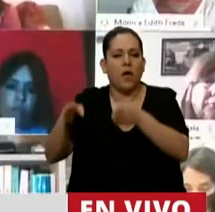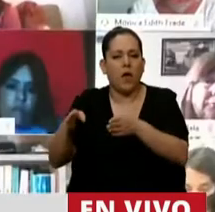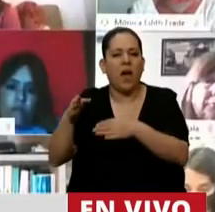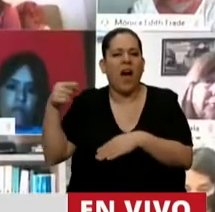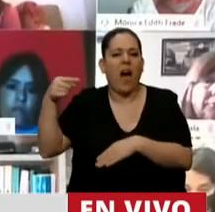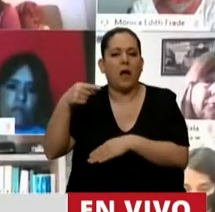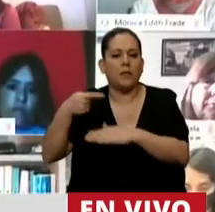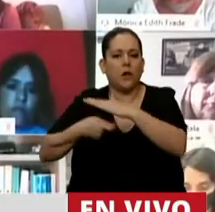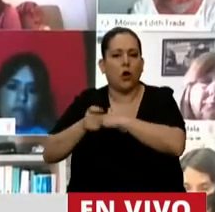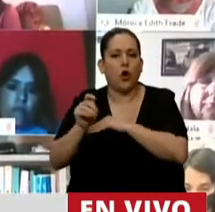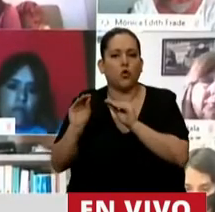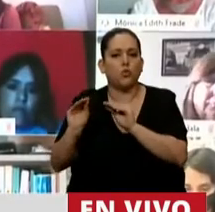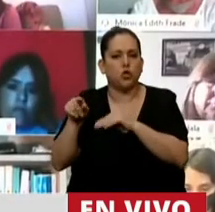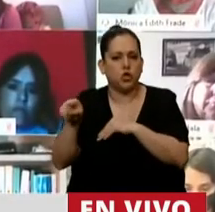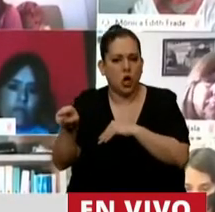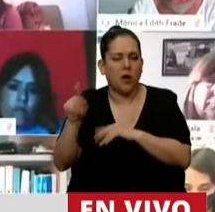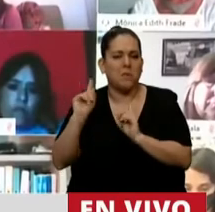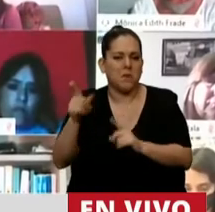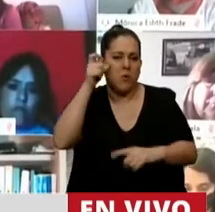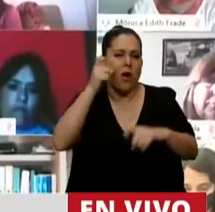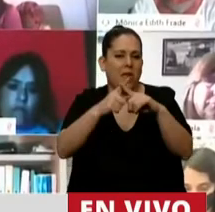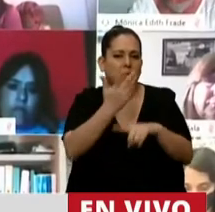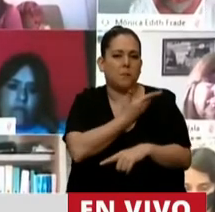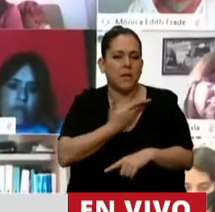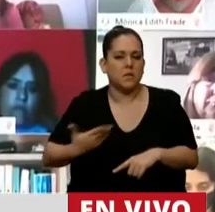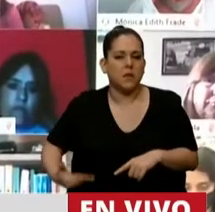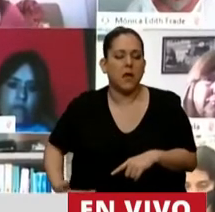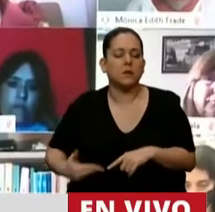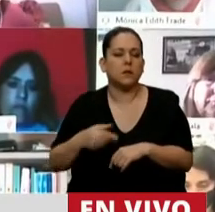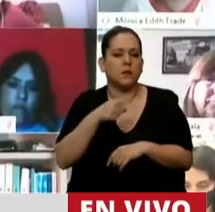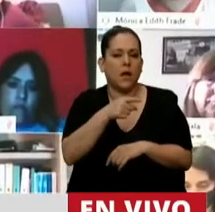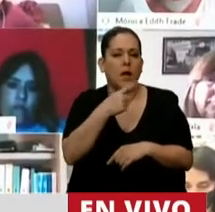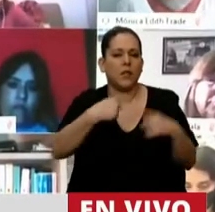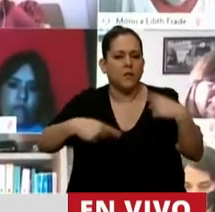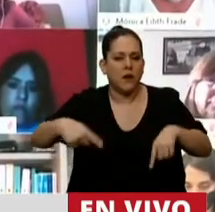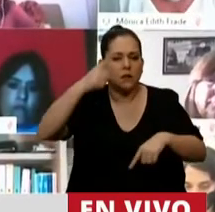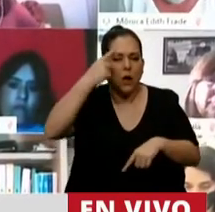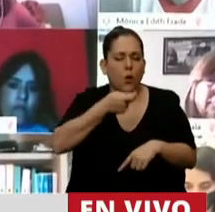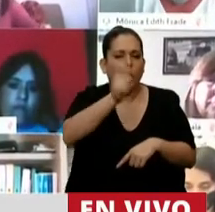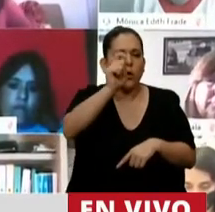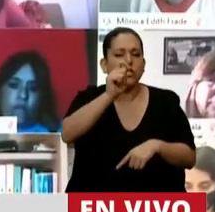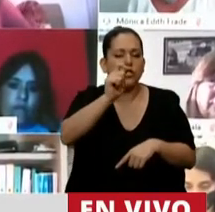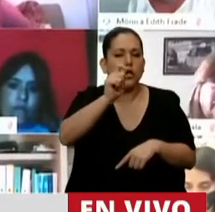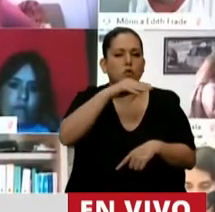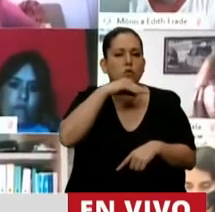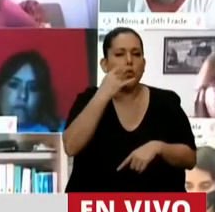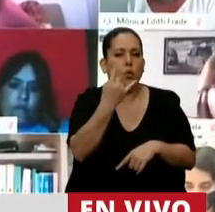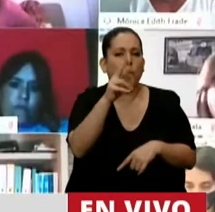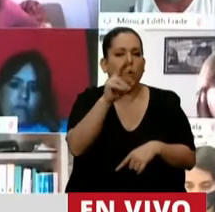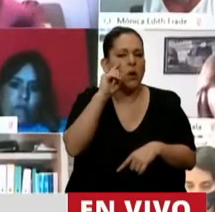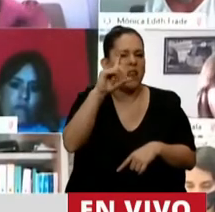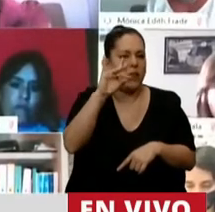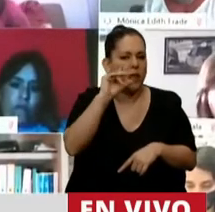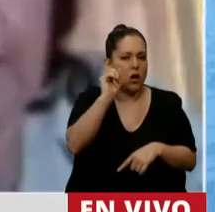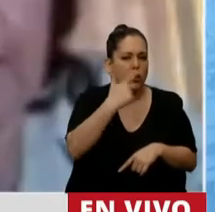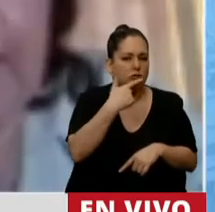retirarse de la querella de la expresidenta en distintos juicios jurídicos. Le pedí un dictamen jurídico